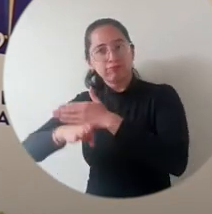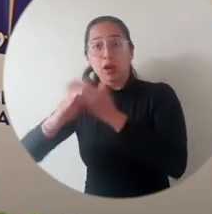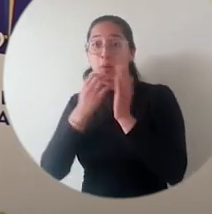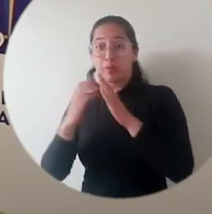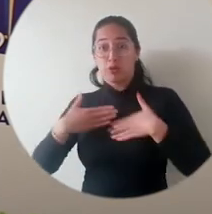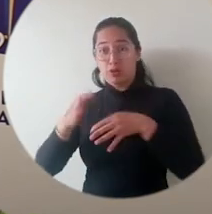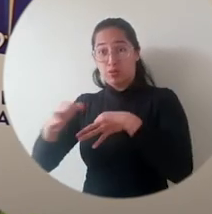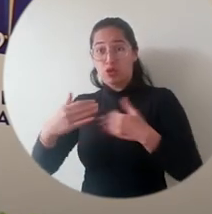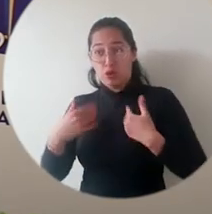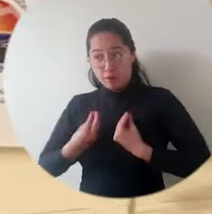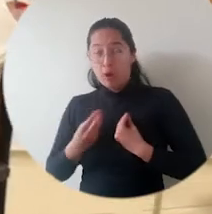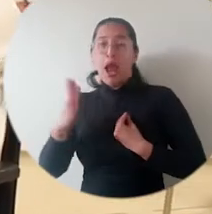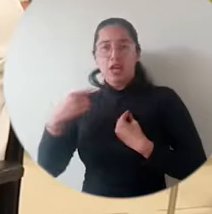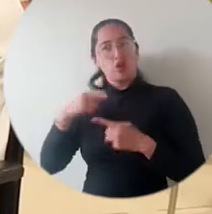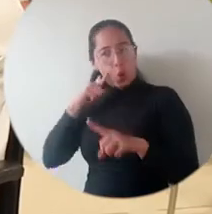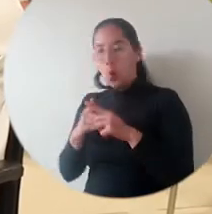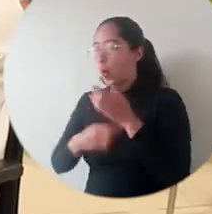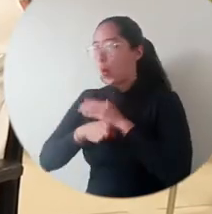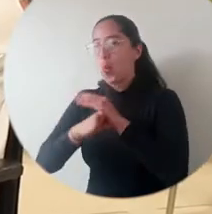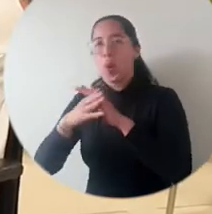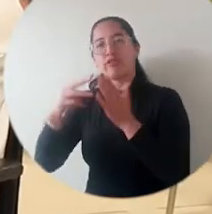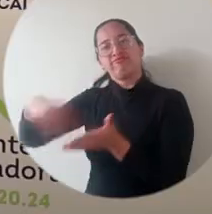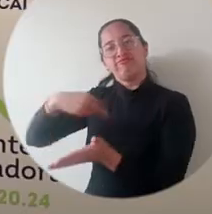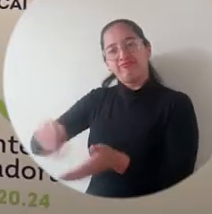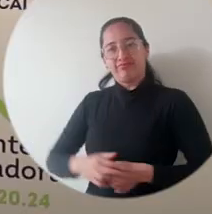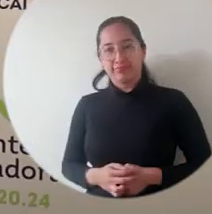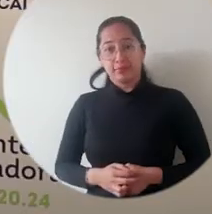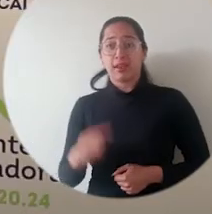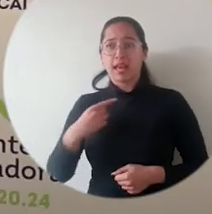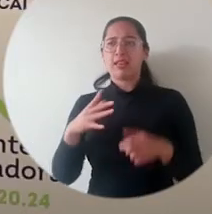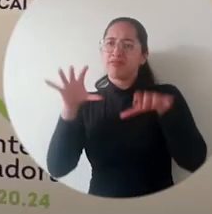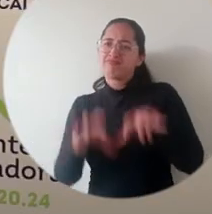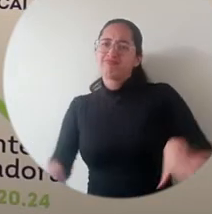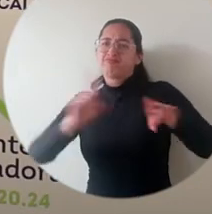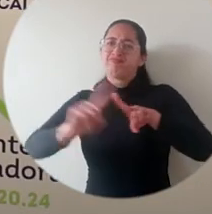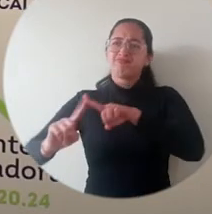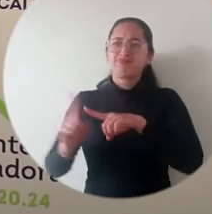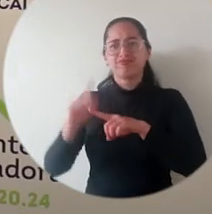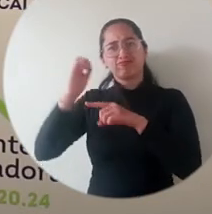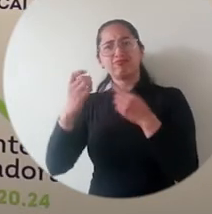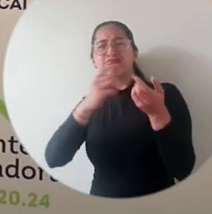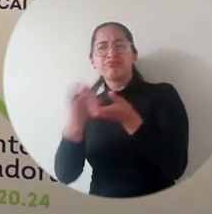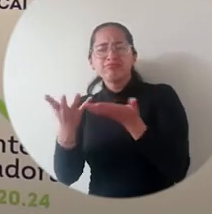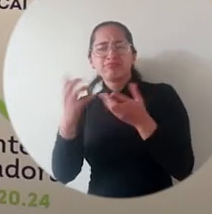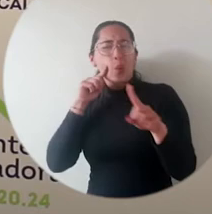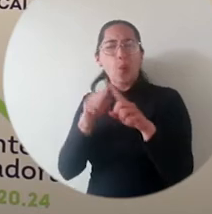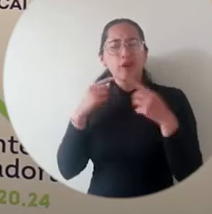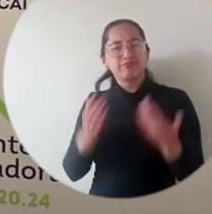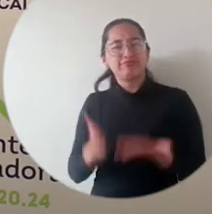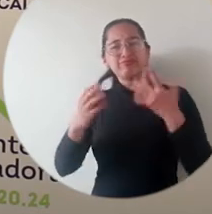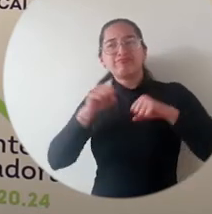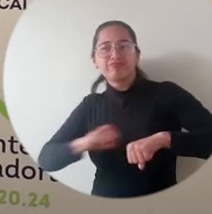municipio donde vivo actualmente. Ver que la universidad ofrece ciertas lúdicas y ellos inclinándose hacia su